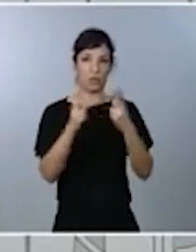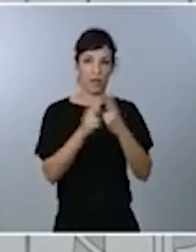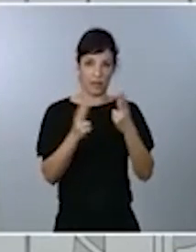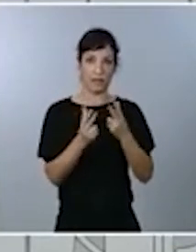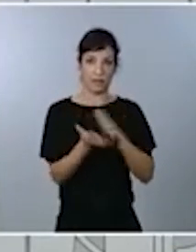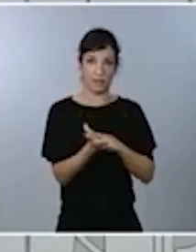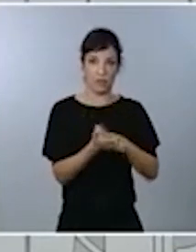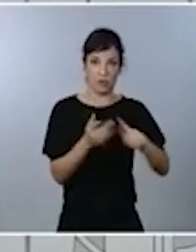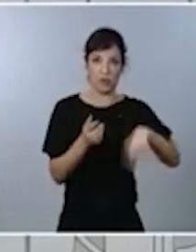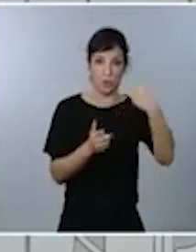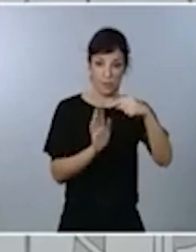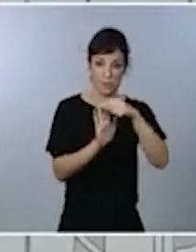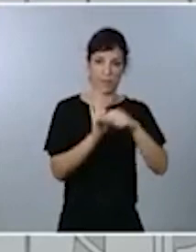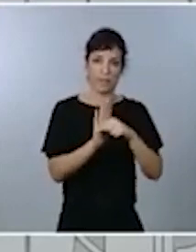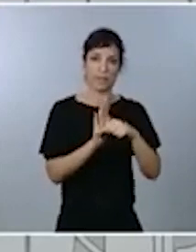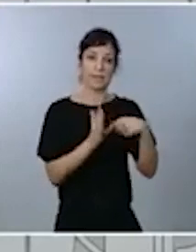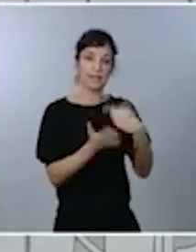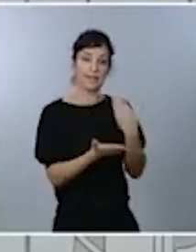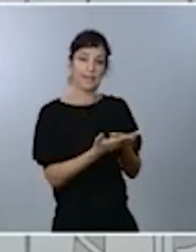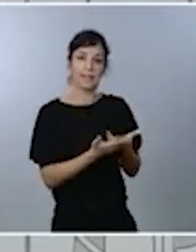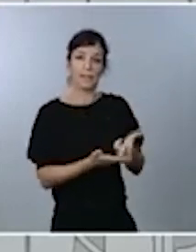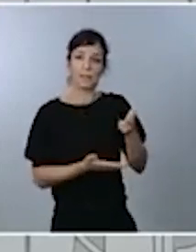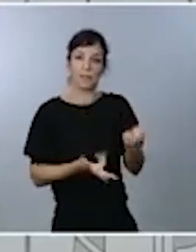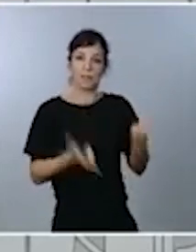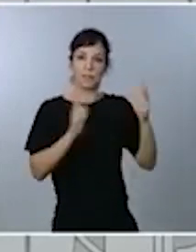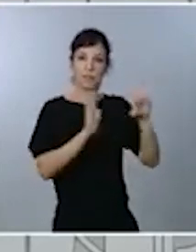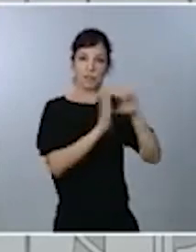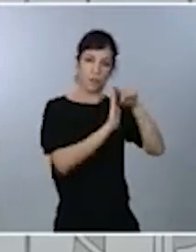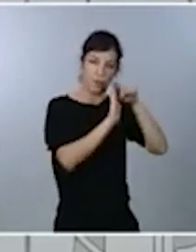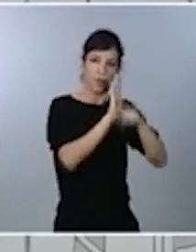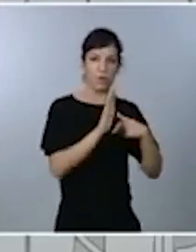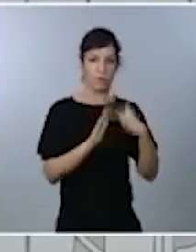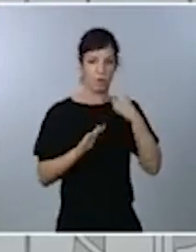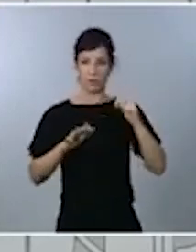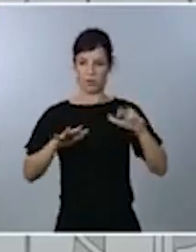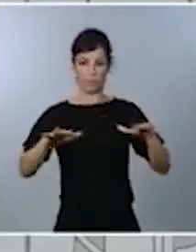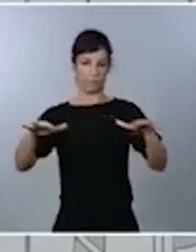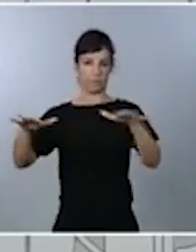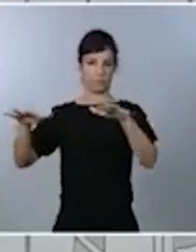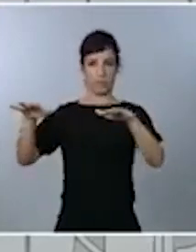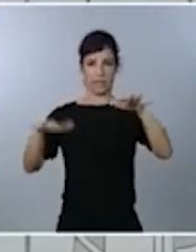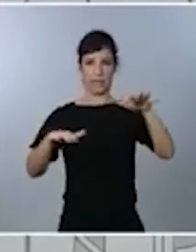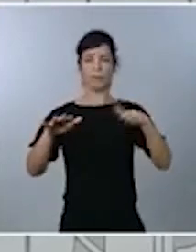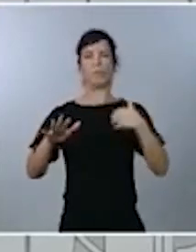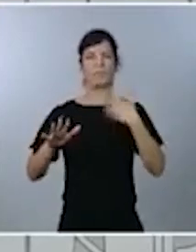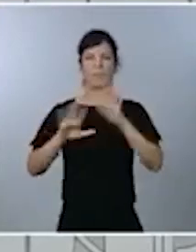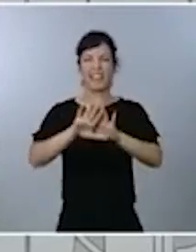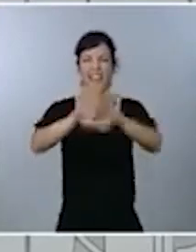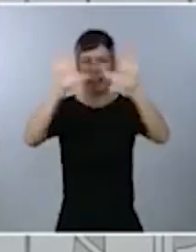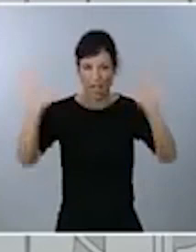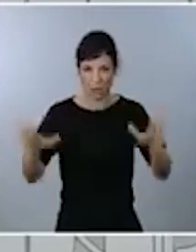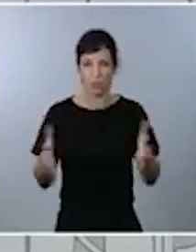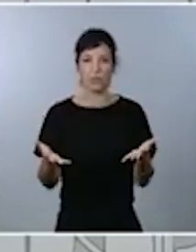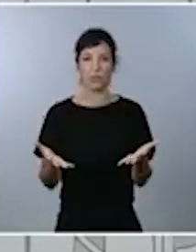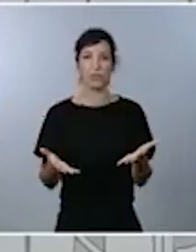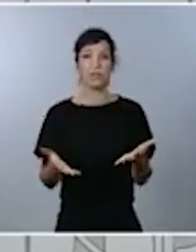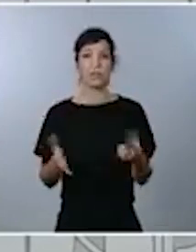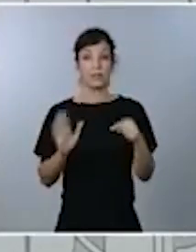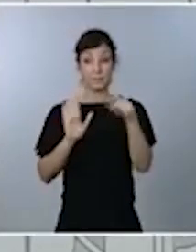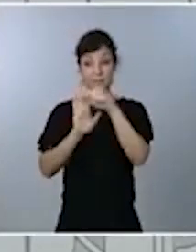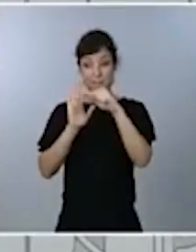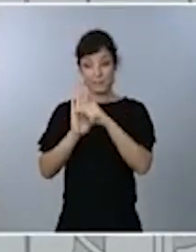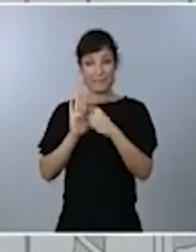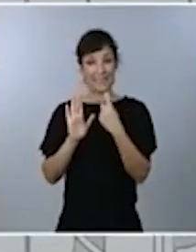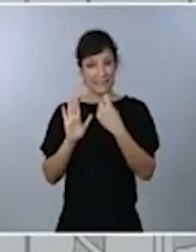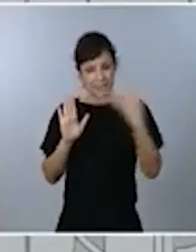derechos y las libertades que ampara nuestra Constitución. Dicho más claramente debemos adoptar las medidas necesarias para